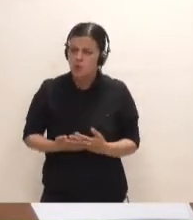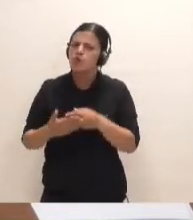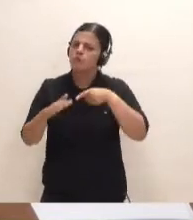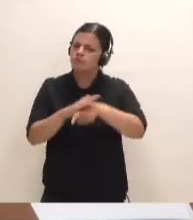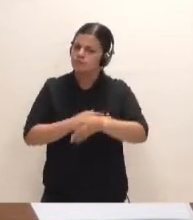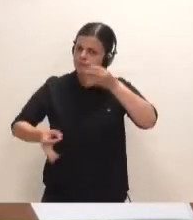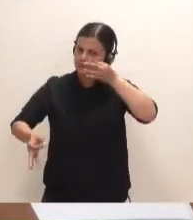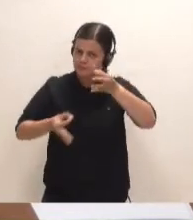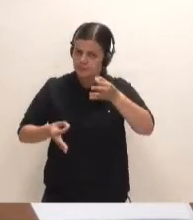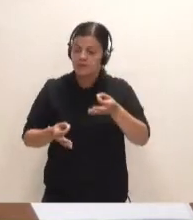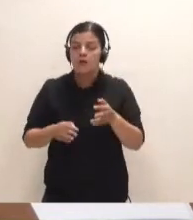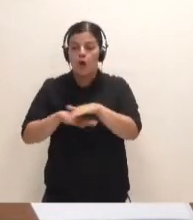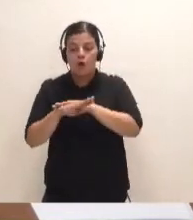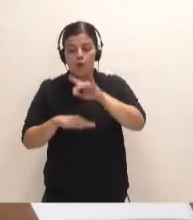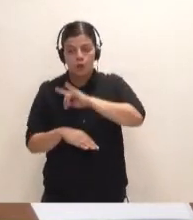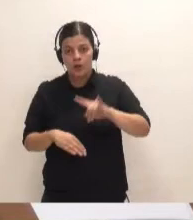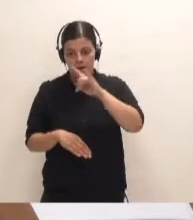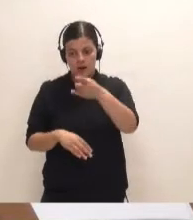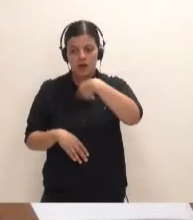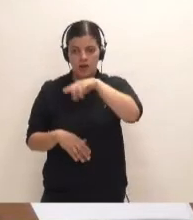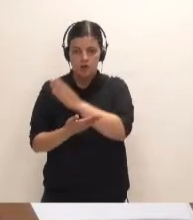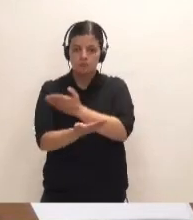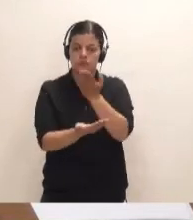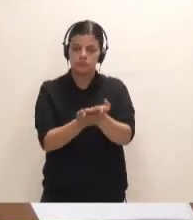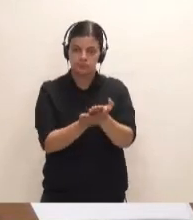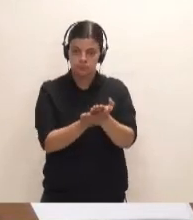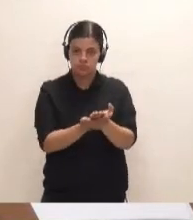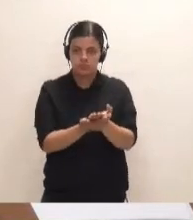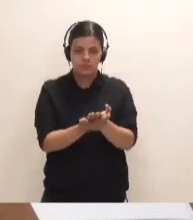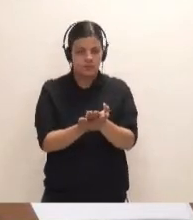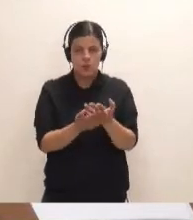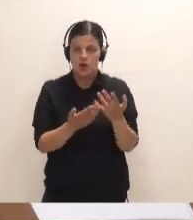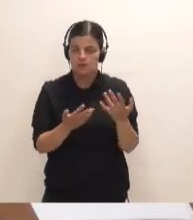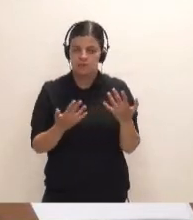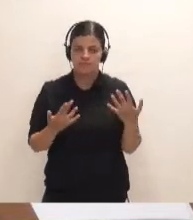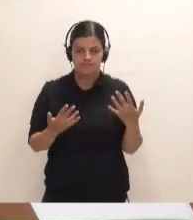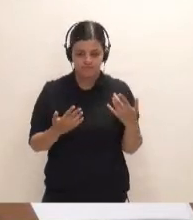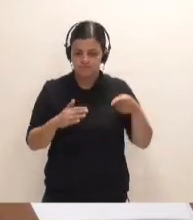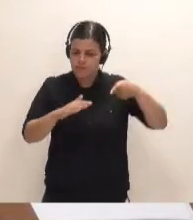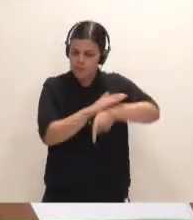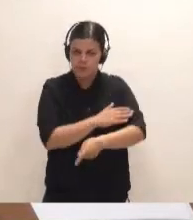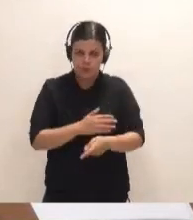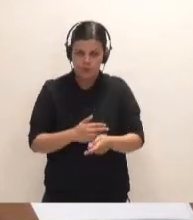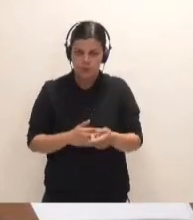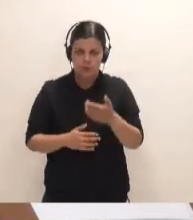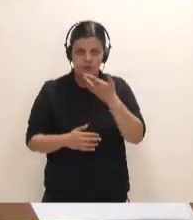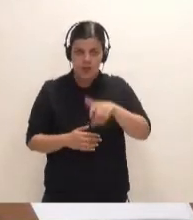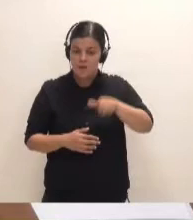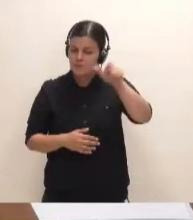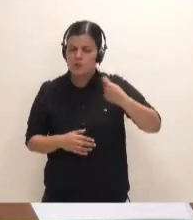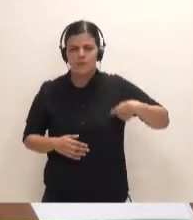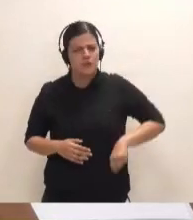un estudio que el Gobierno de Canarias ya ha planteado encargar con la máxima profundidad a los mejores